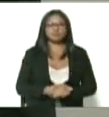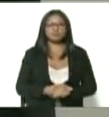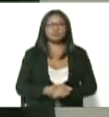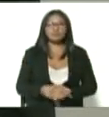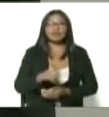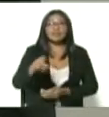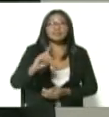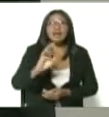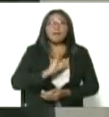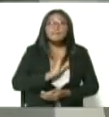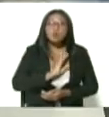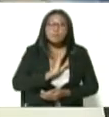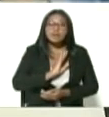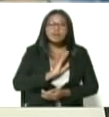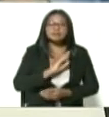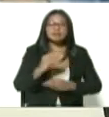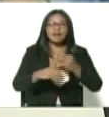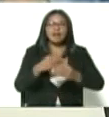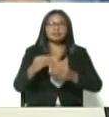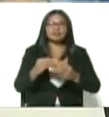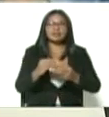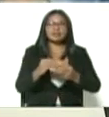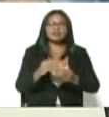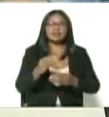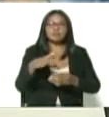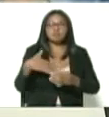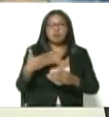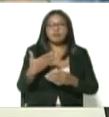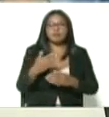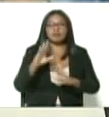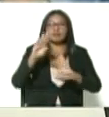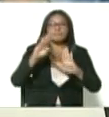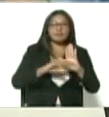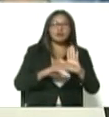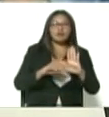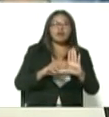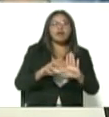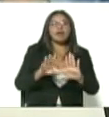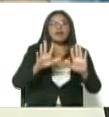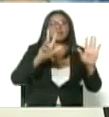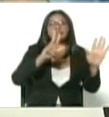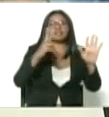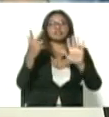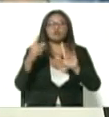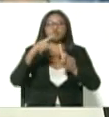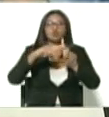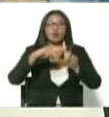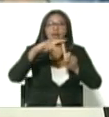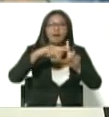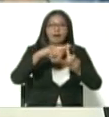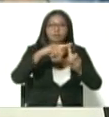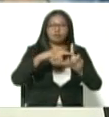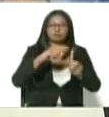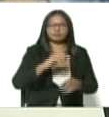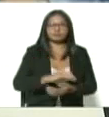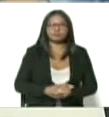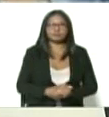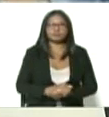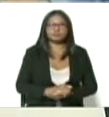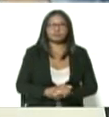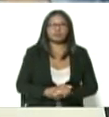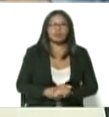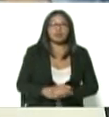una característica particular que su conservación es a menos 18 grados centígrados, lo cual ha implicado un esfuerzo adicional